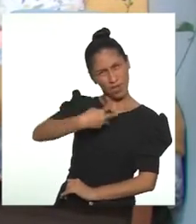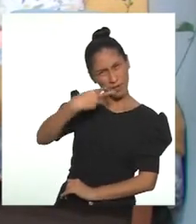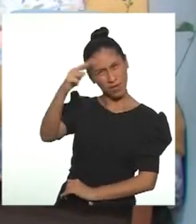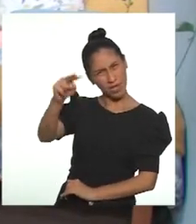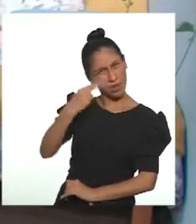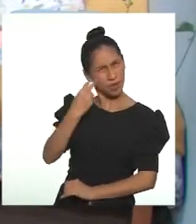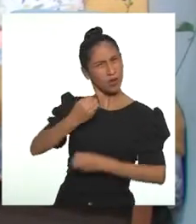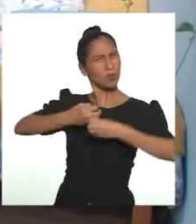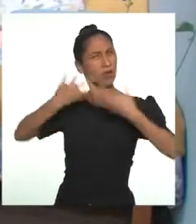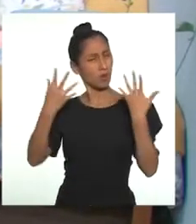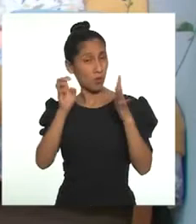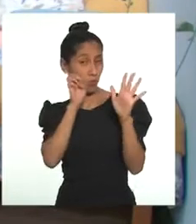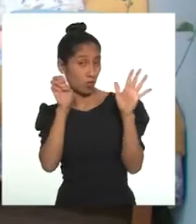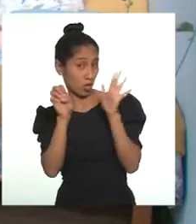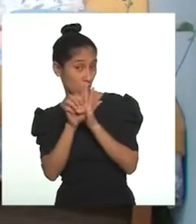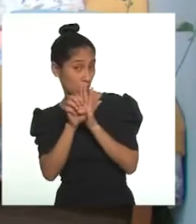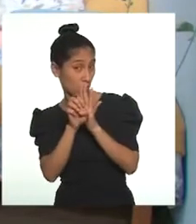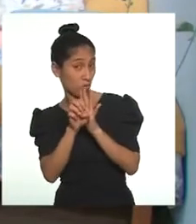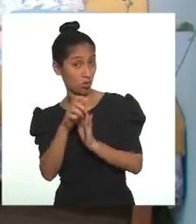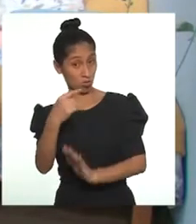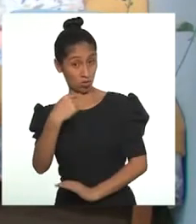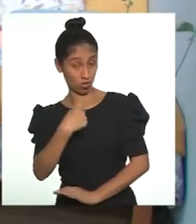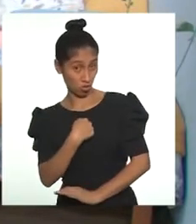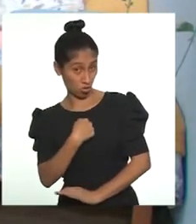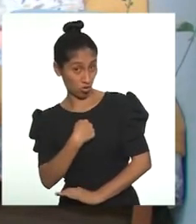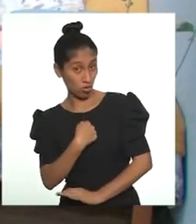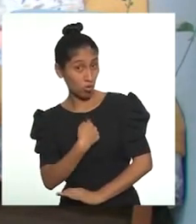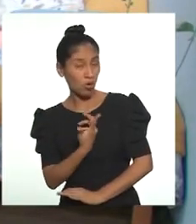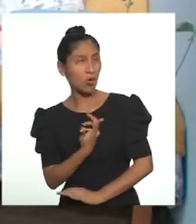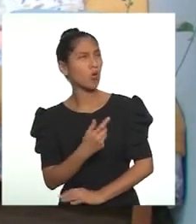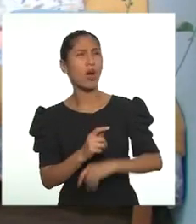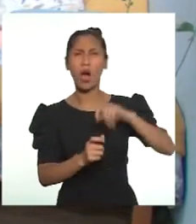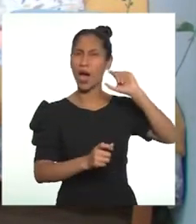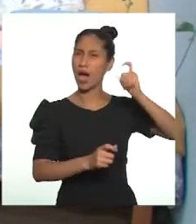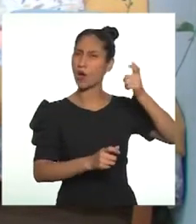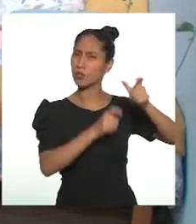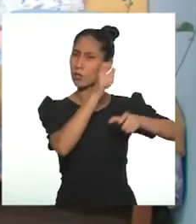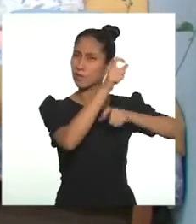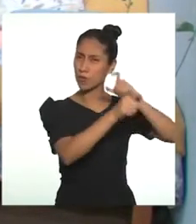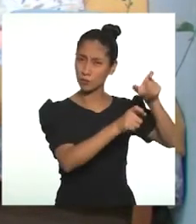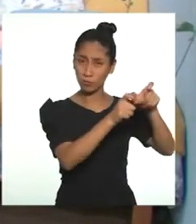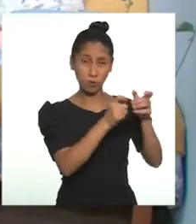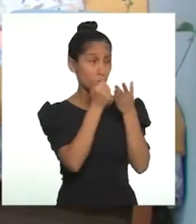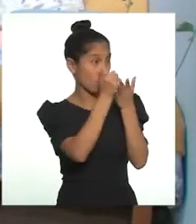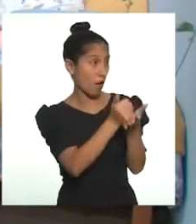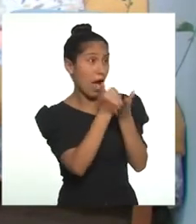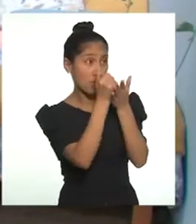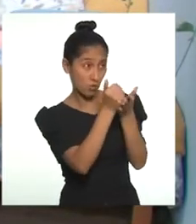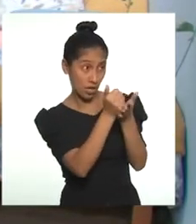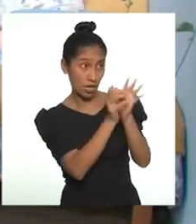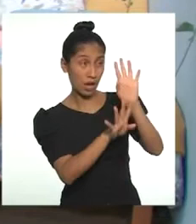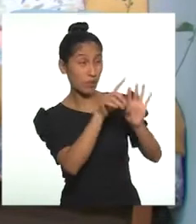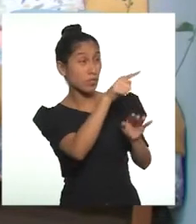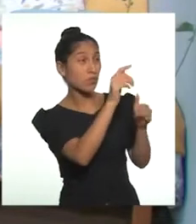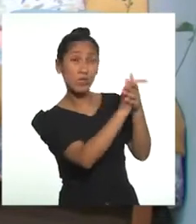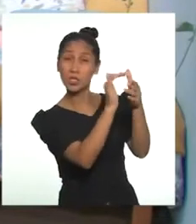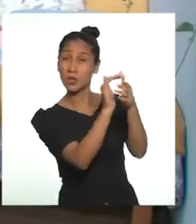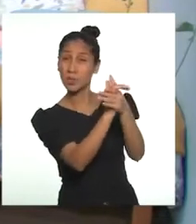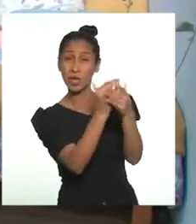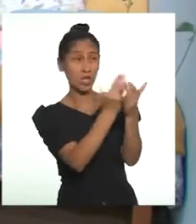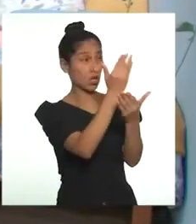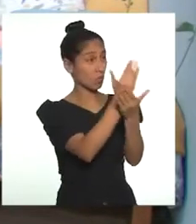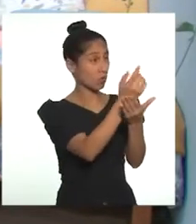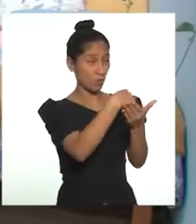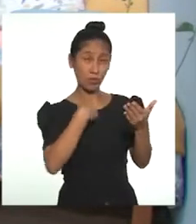autoconcepto es si me considero una persona solidaria porque contribuyo a resolver situaciones complicadas que atraviesan mis amigas y amigos.